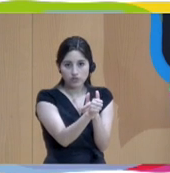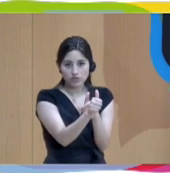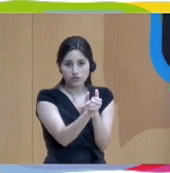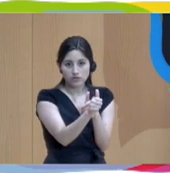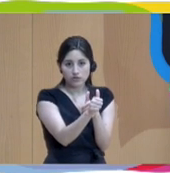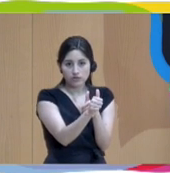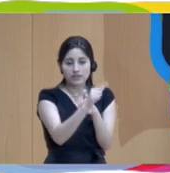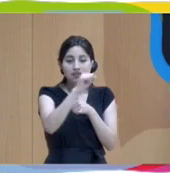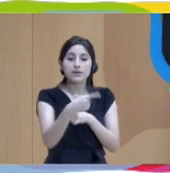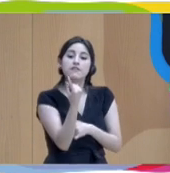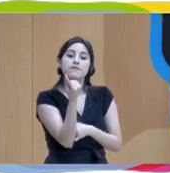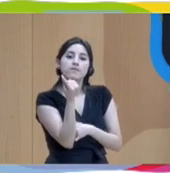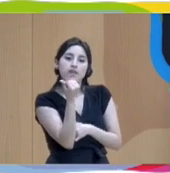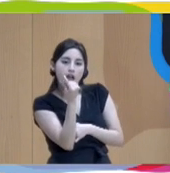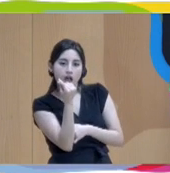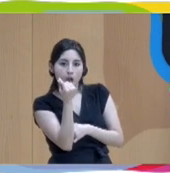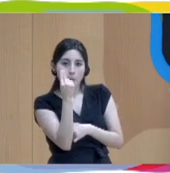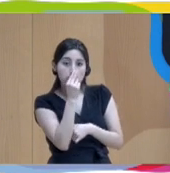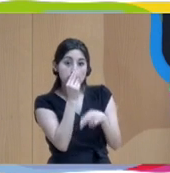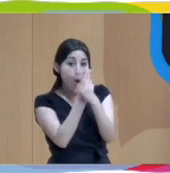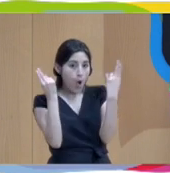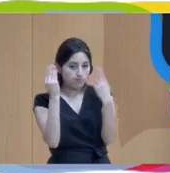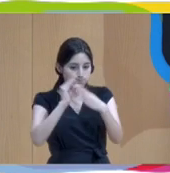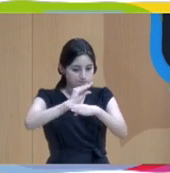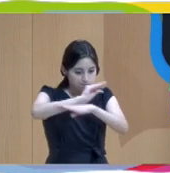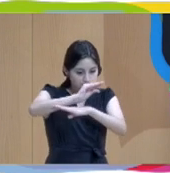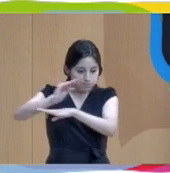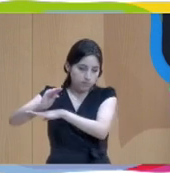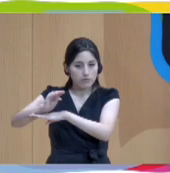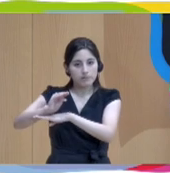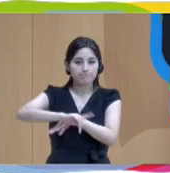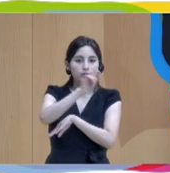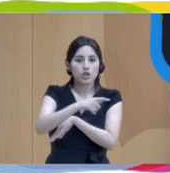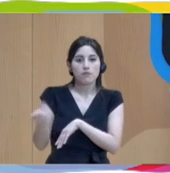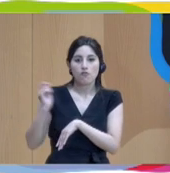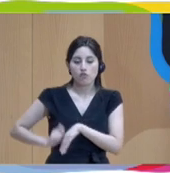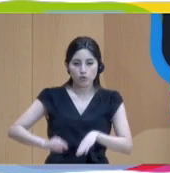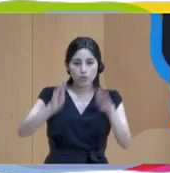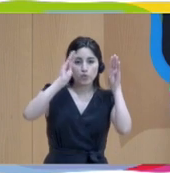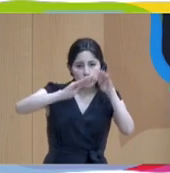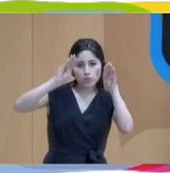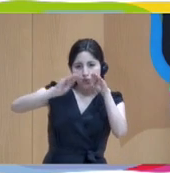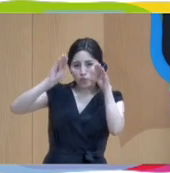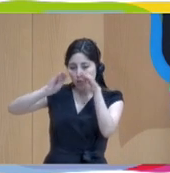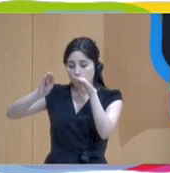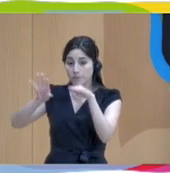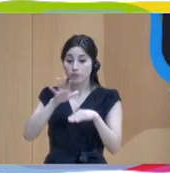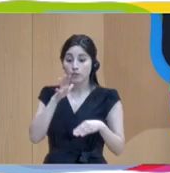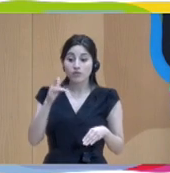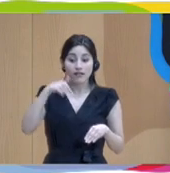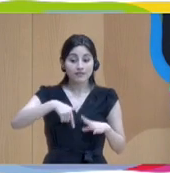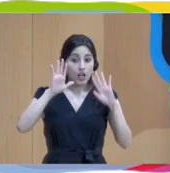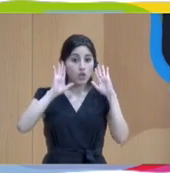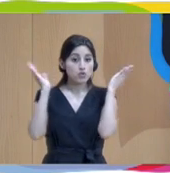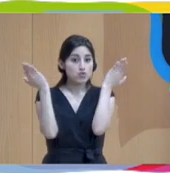fondos públicos para la formación de los profesionales. Y en ese sentido, bueno, pues este congreso ha servido